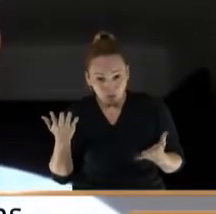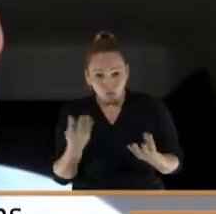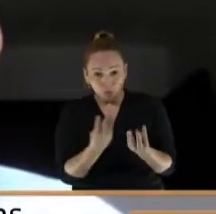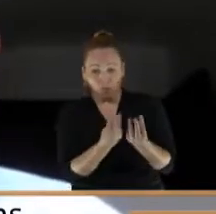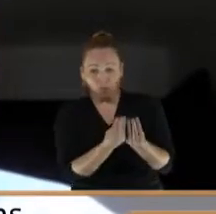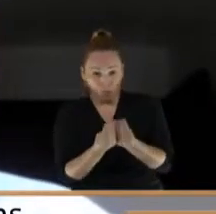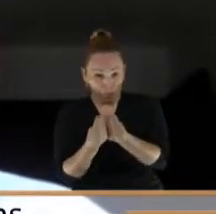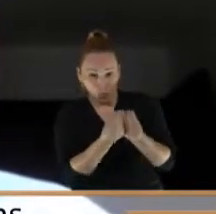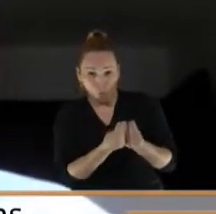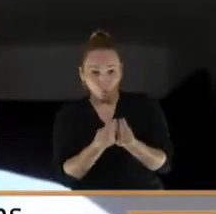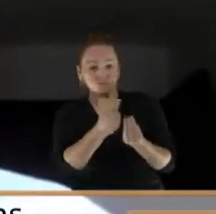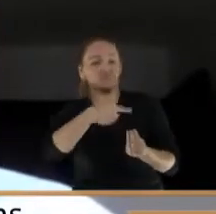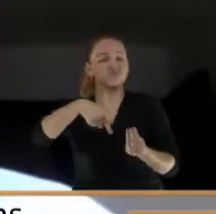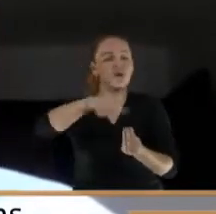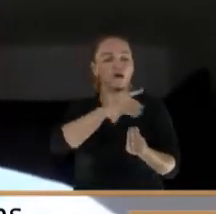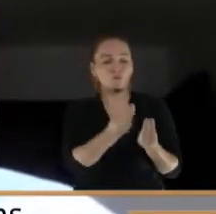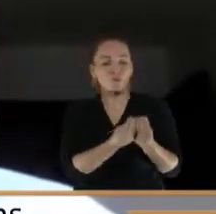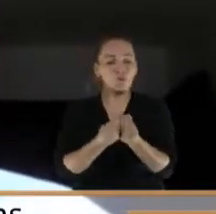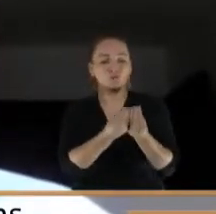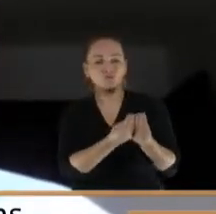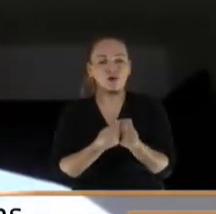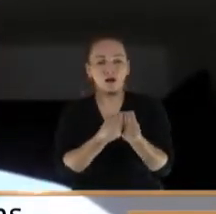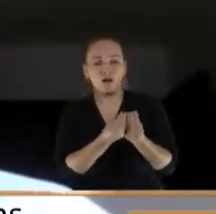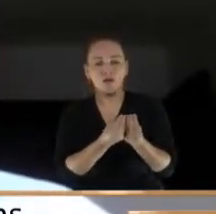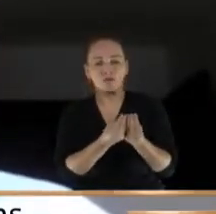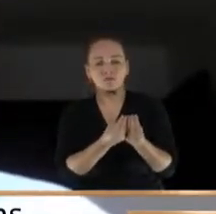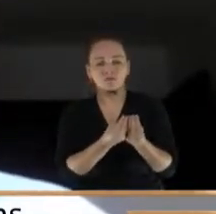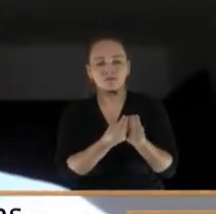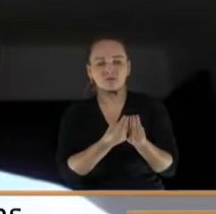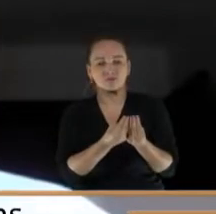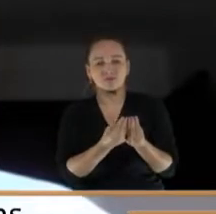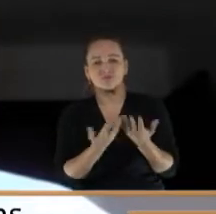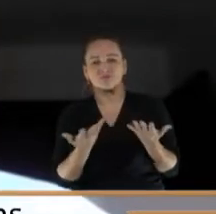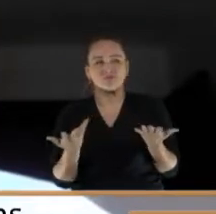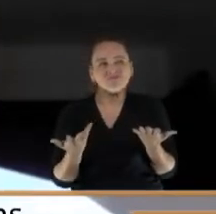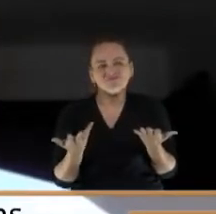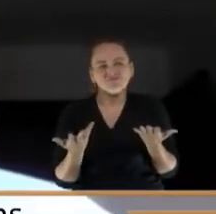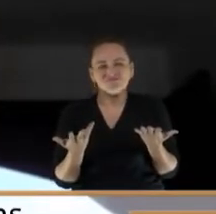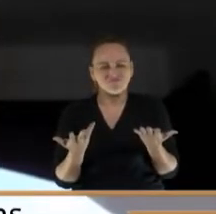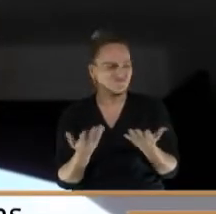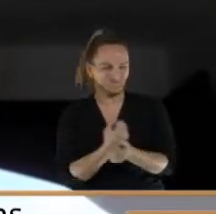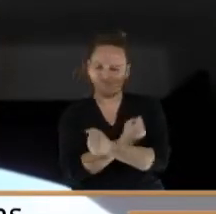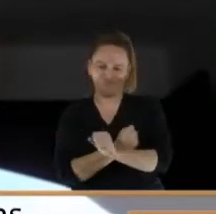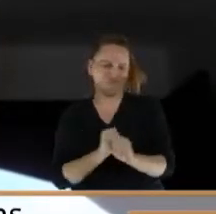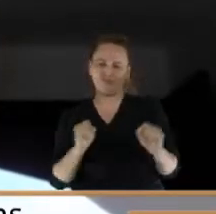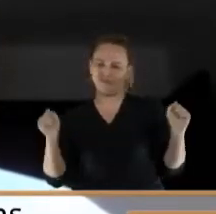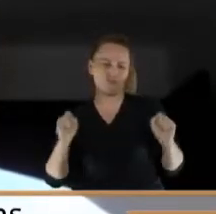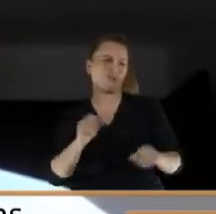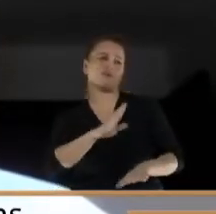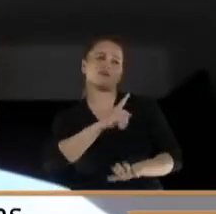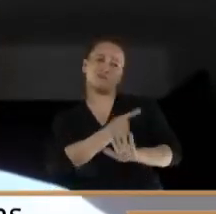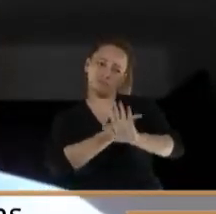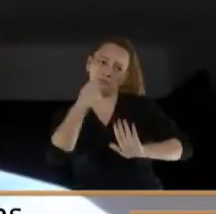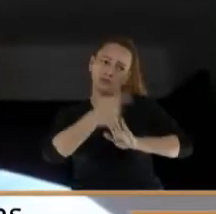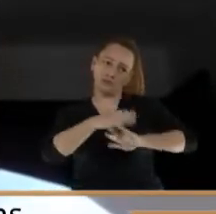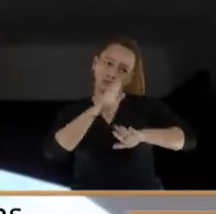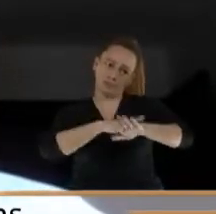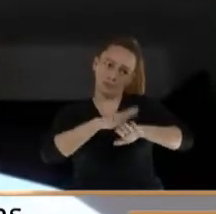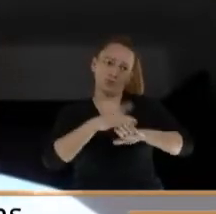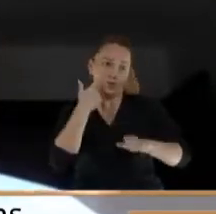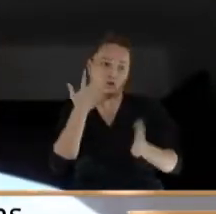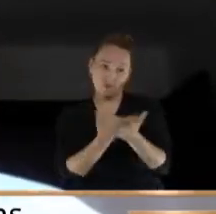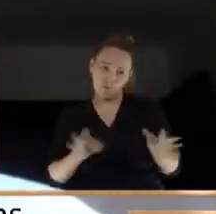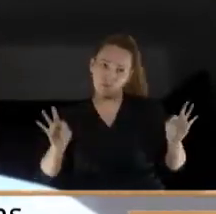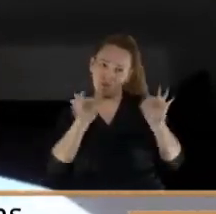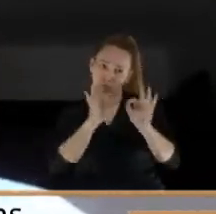concejales en concejales de bolsillo. Eso es inadmisible, presidente, en términos de la transparencia,